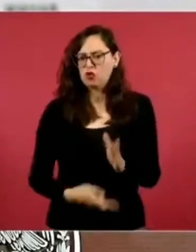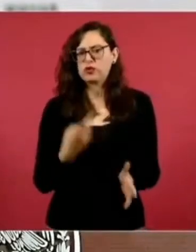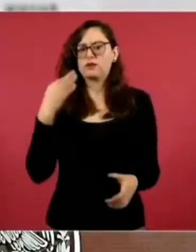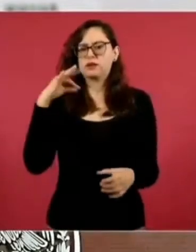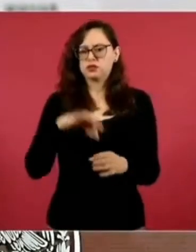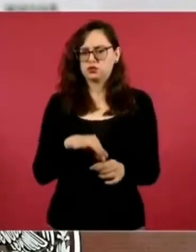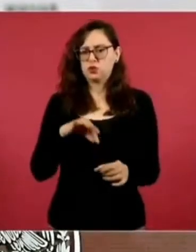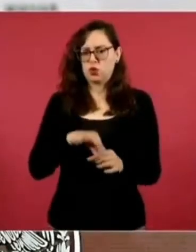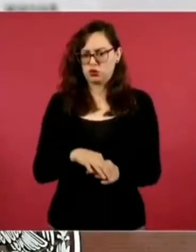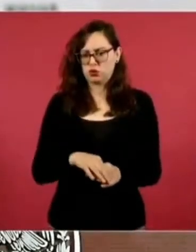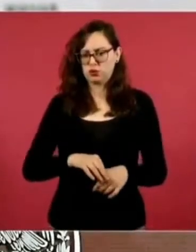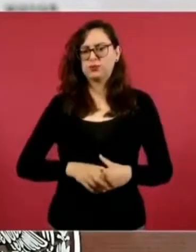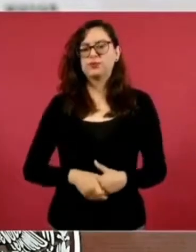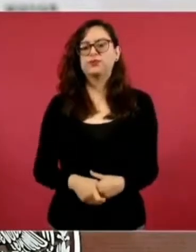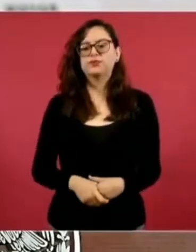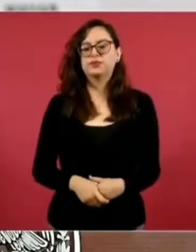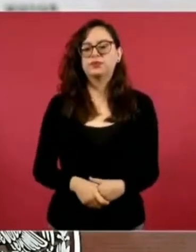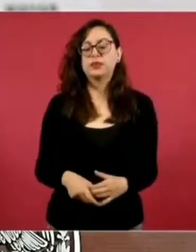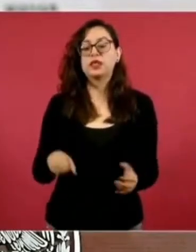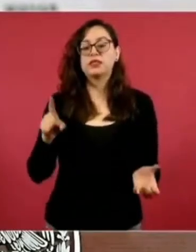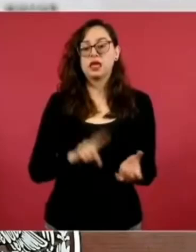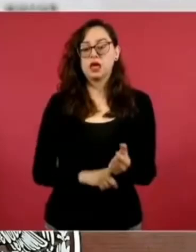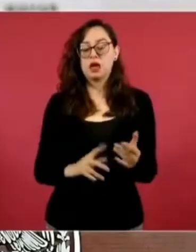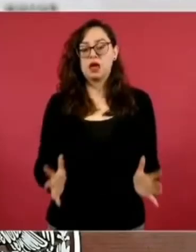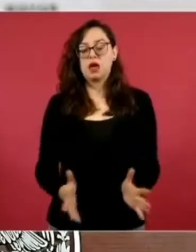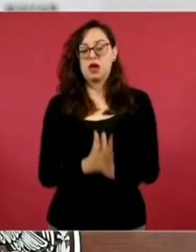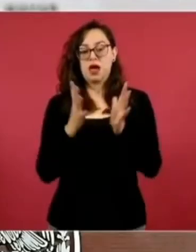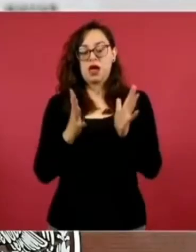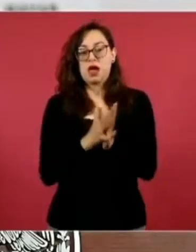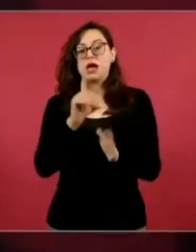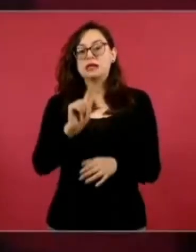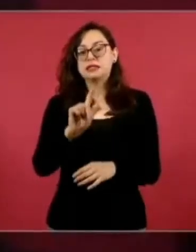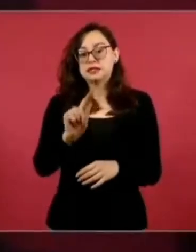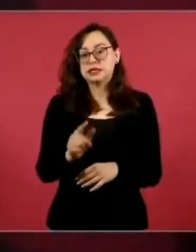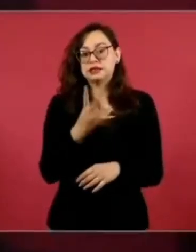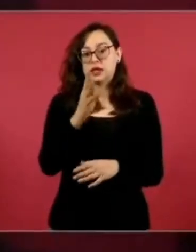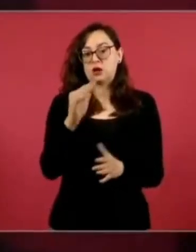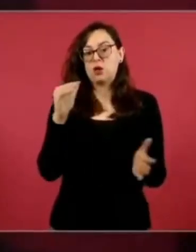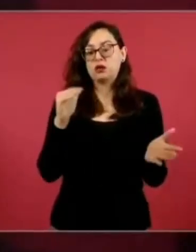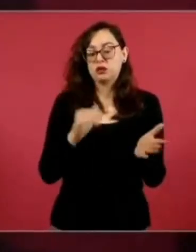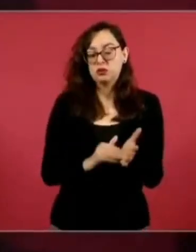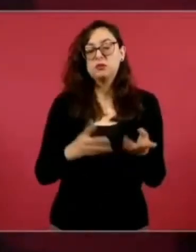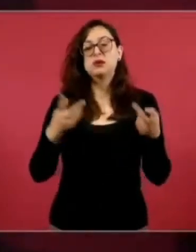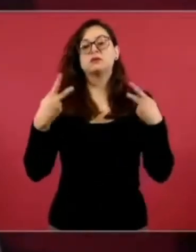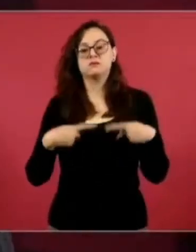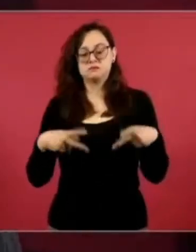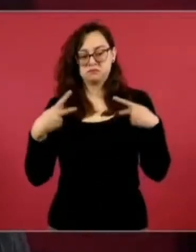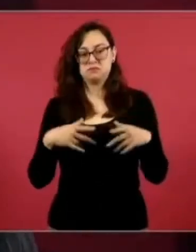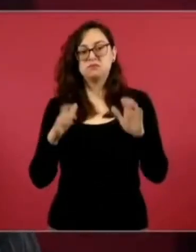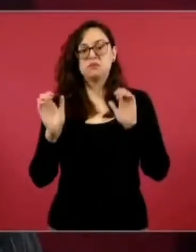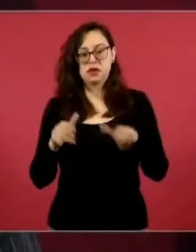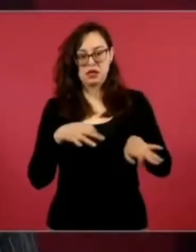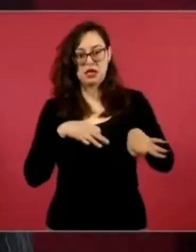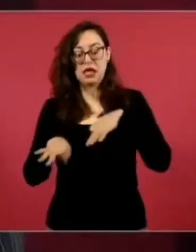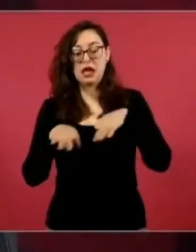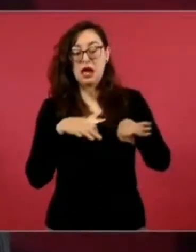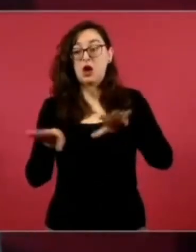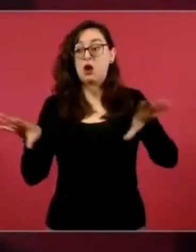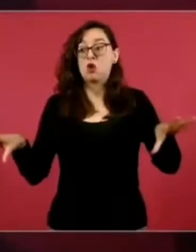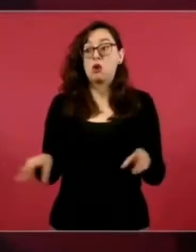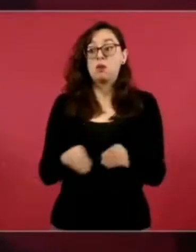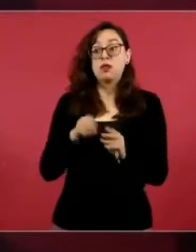proceso en general participaron 74 mil 656 trabajadores de un padrón de 91 mil